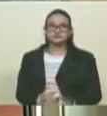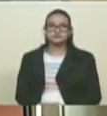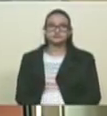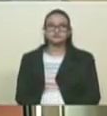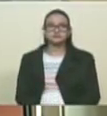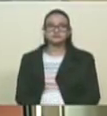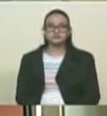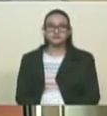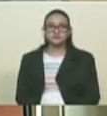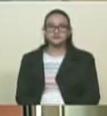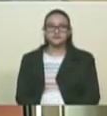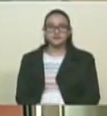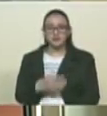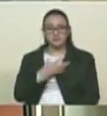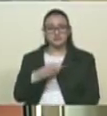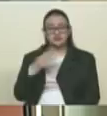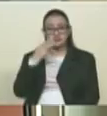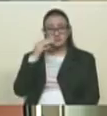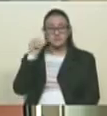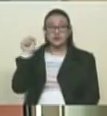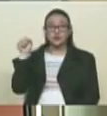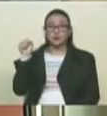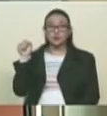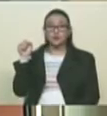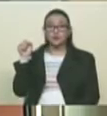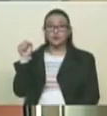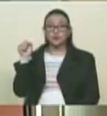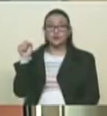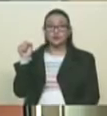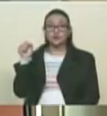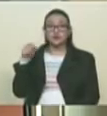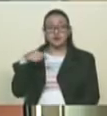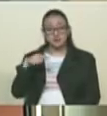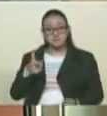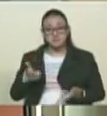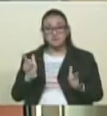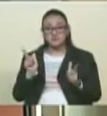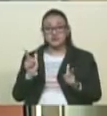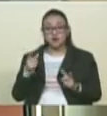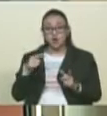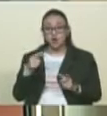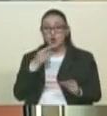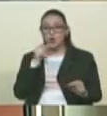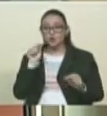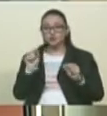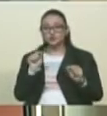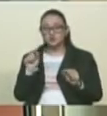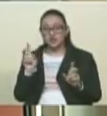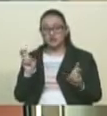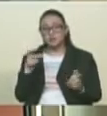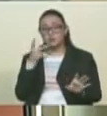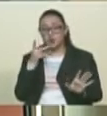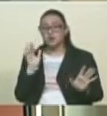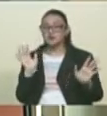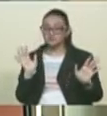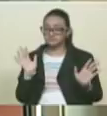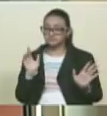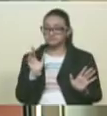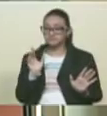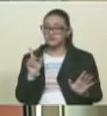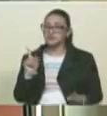bien, el presidente Nicolás Maduro no solamente permitió que se hiciera esa consulta considerándolo un acto político, sino que